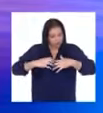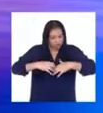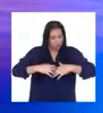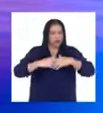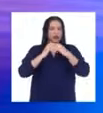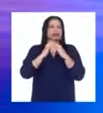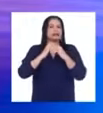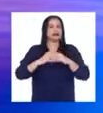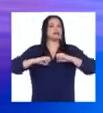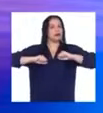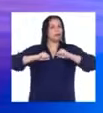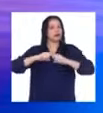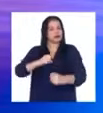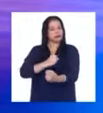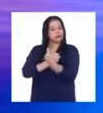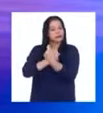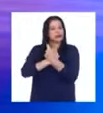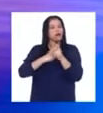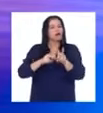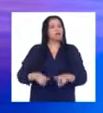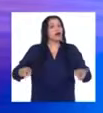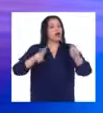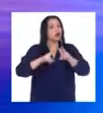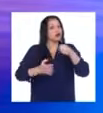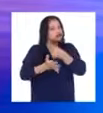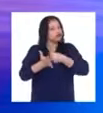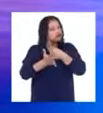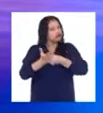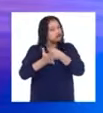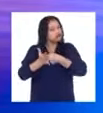enseñando el valor de la perseverancia.